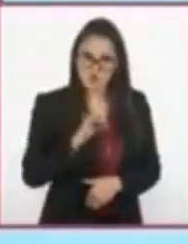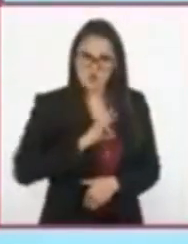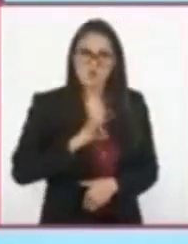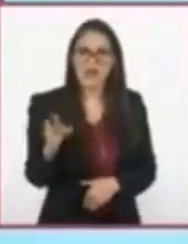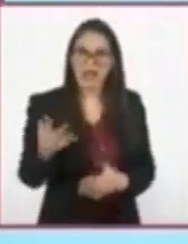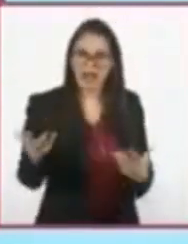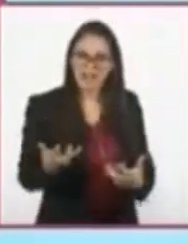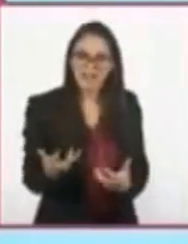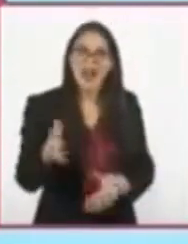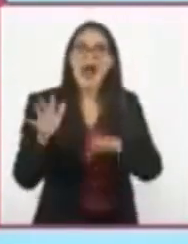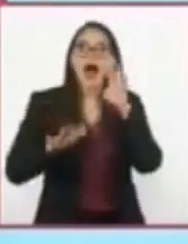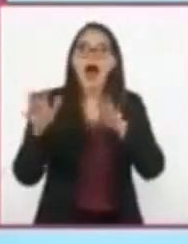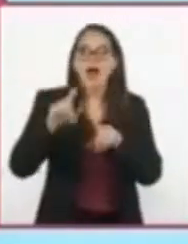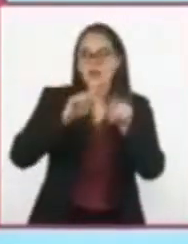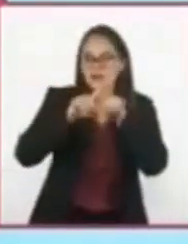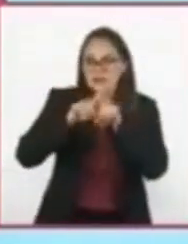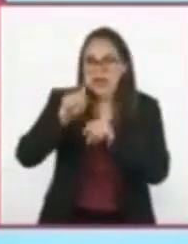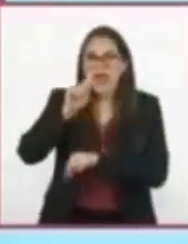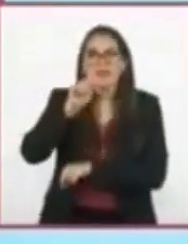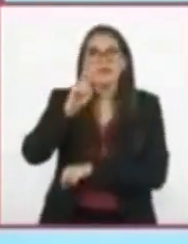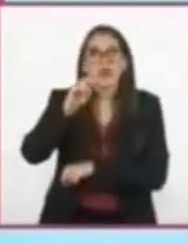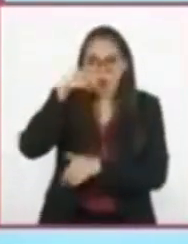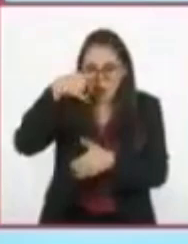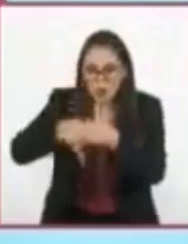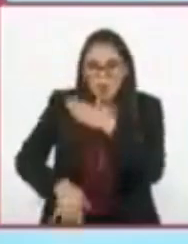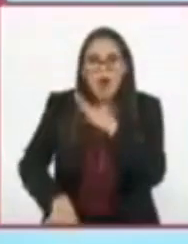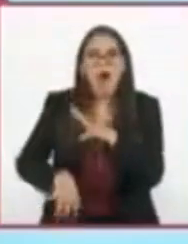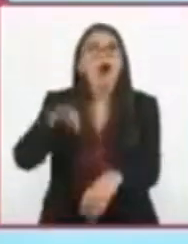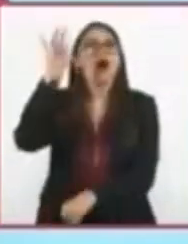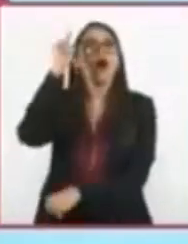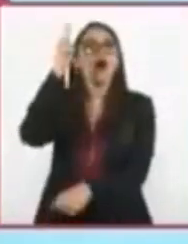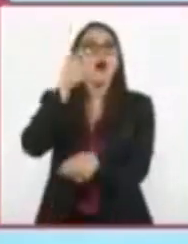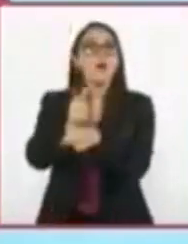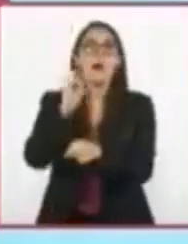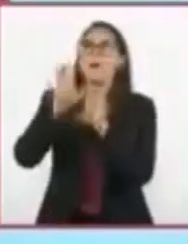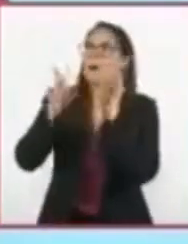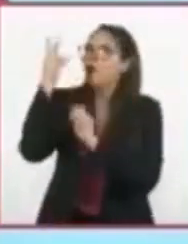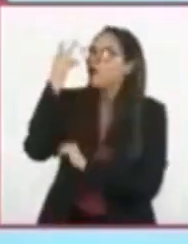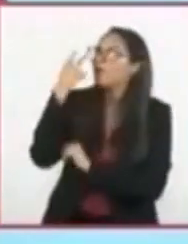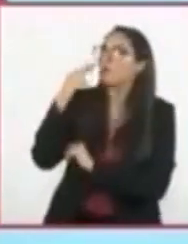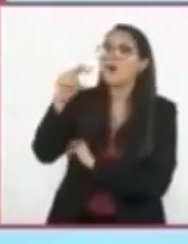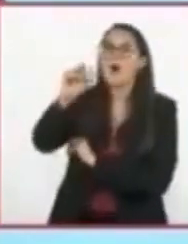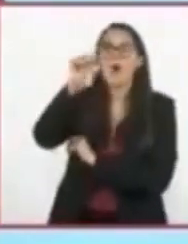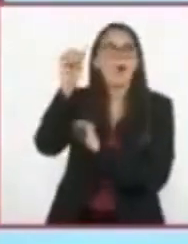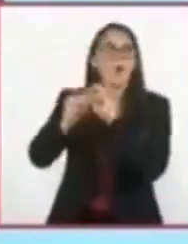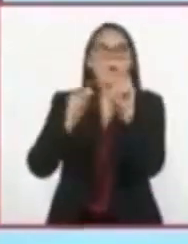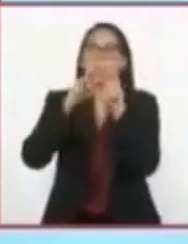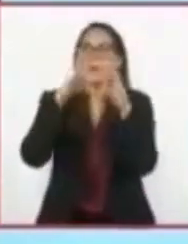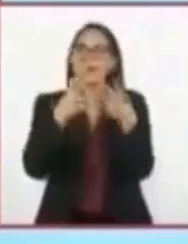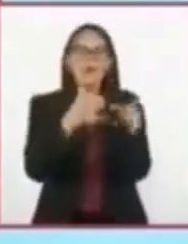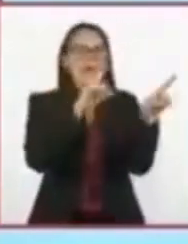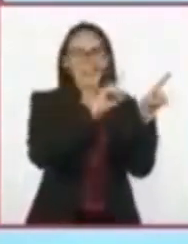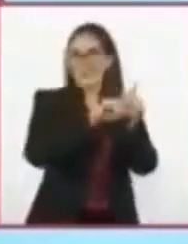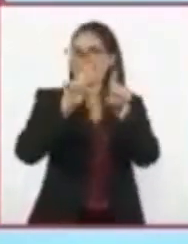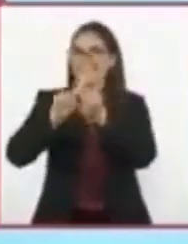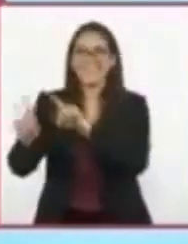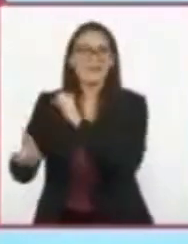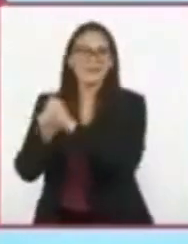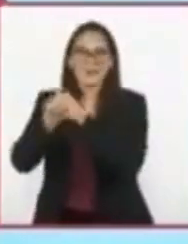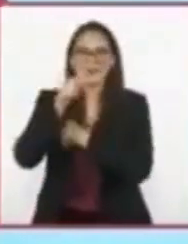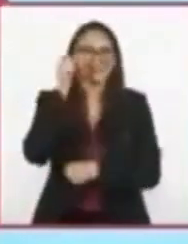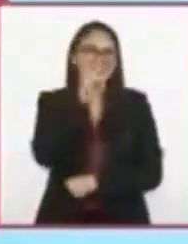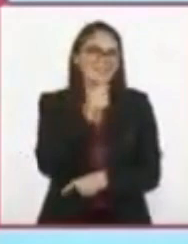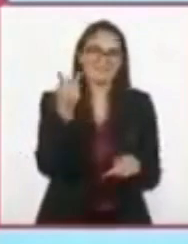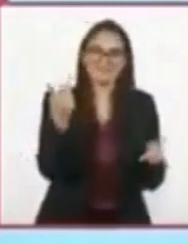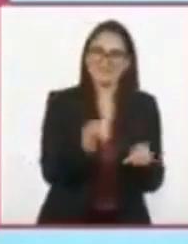búsqueda de un tesoro, el viaje de un lugar a otro o, por qué no, a otros mundos entre otros conflictos. En las historias